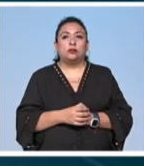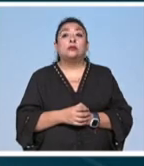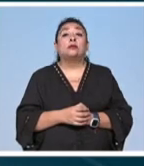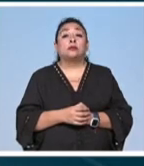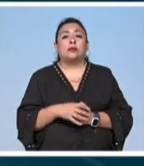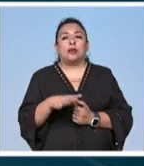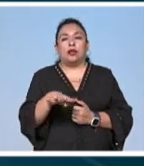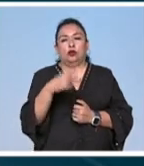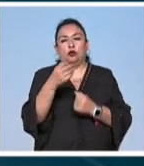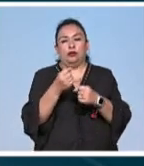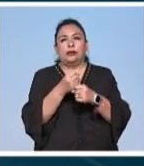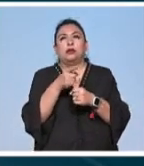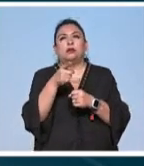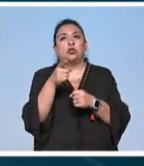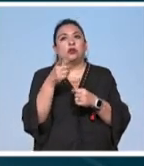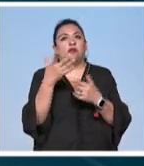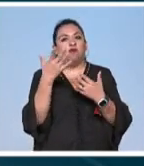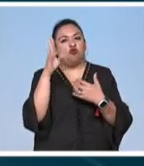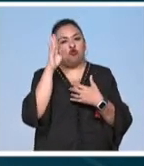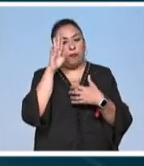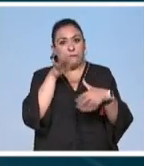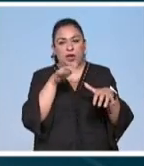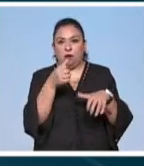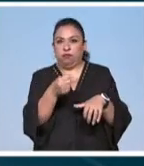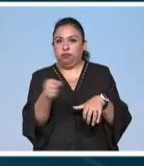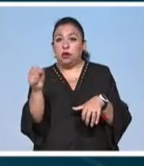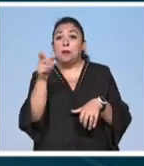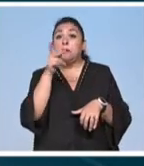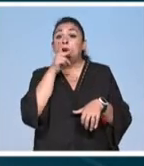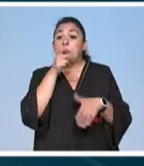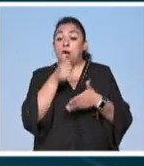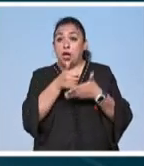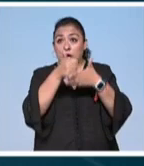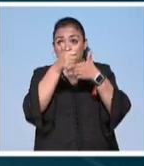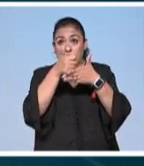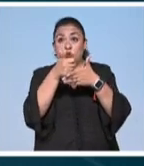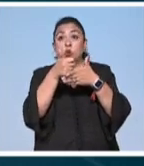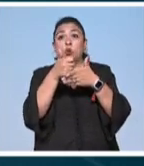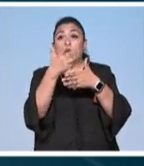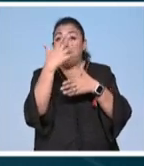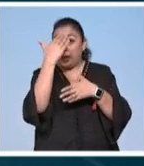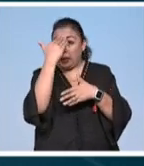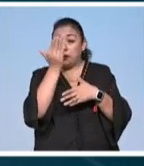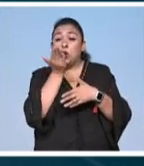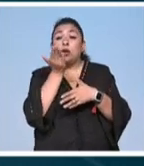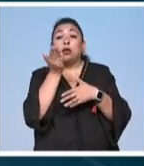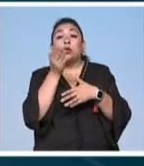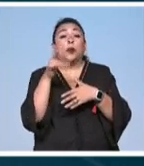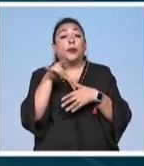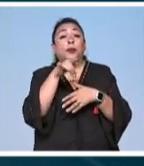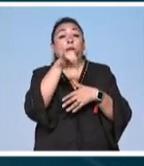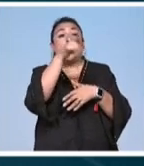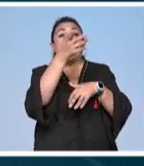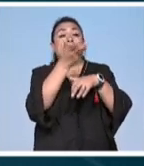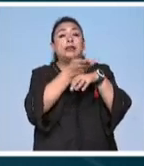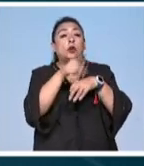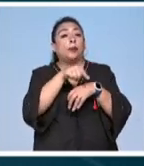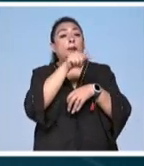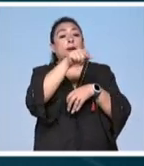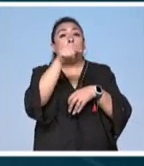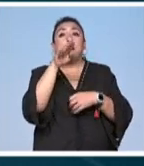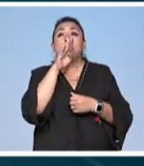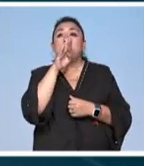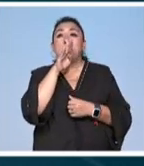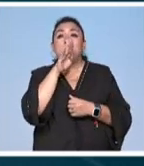A los 14 años ya era un titán del piano su padre lo ayudó a subir una camioneta y a recorrer Estados Unidos la mamá